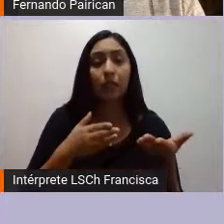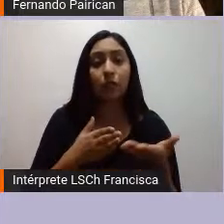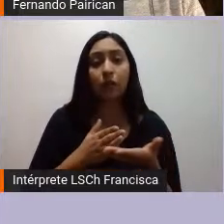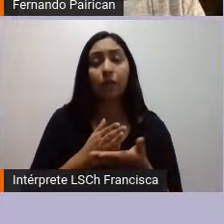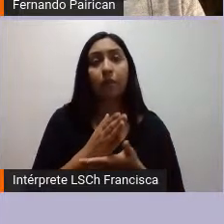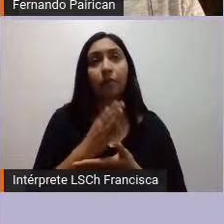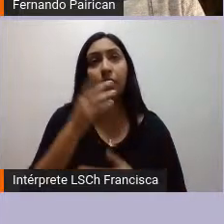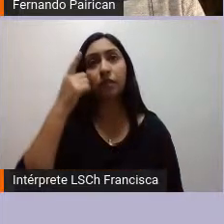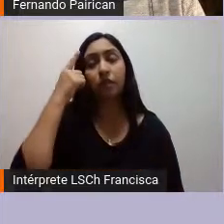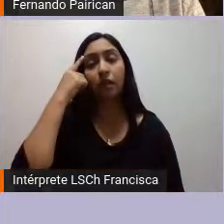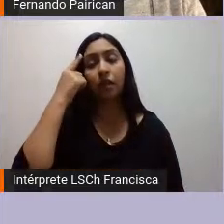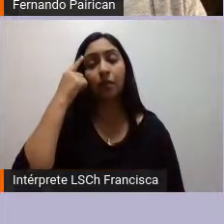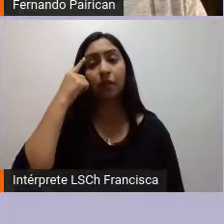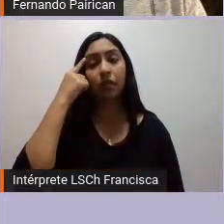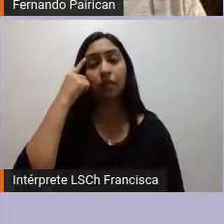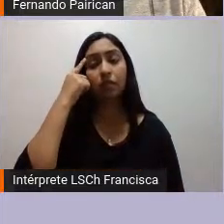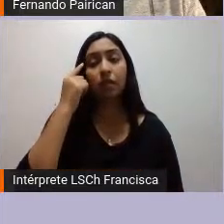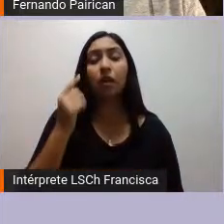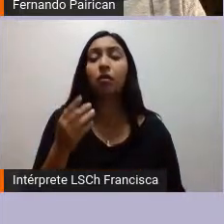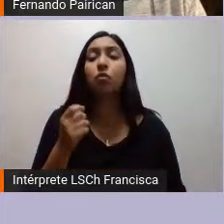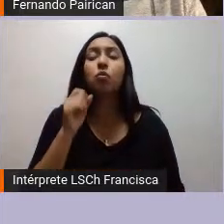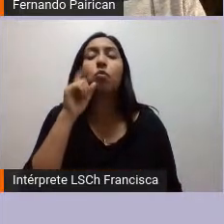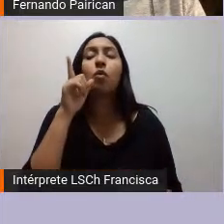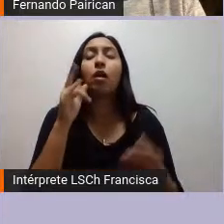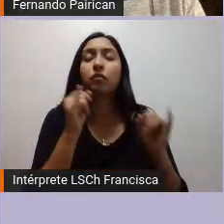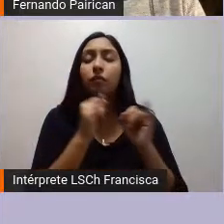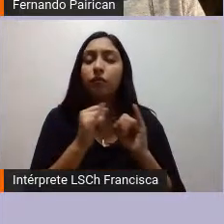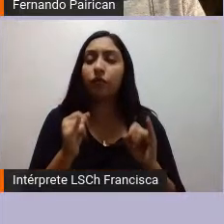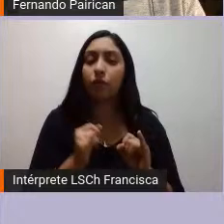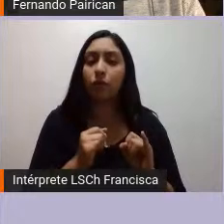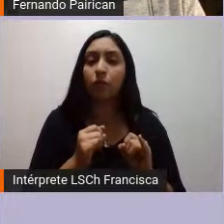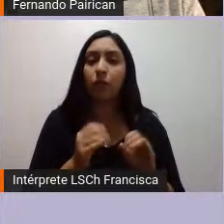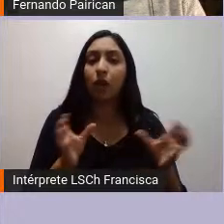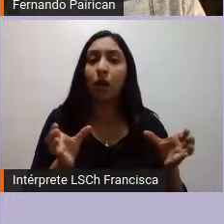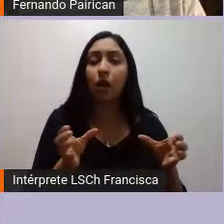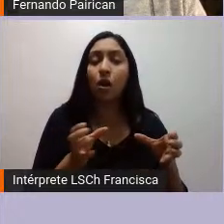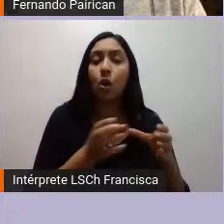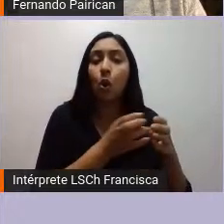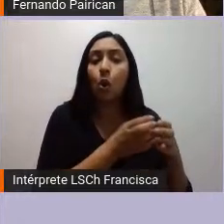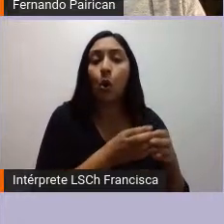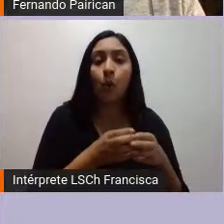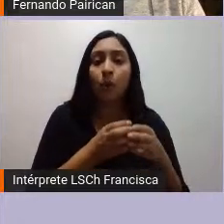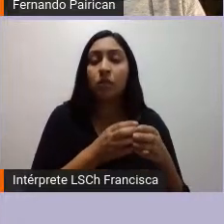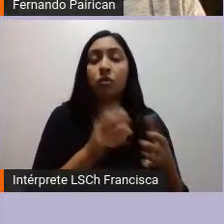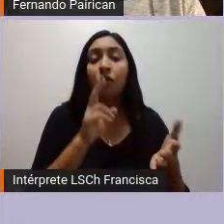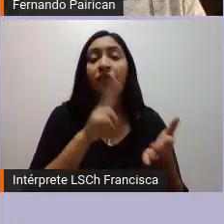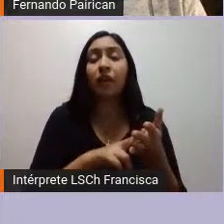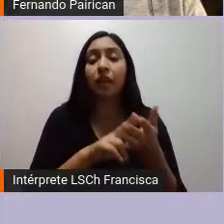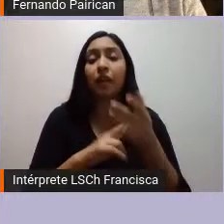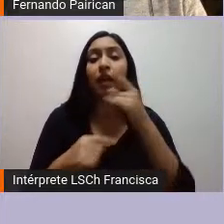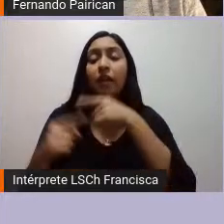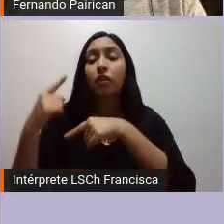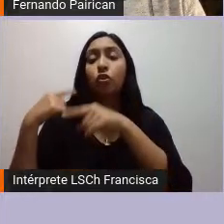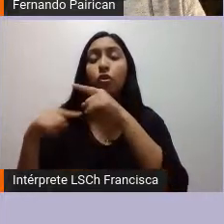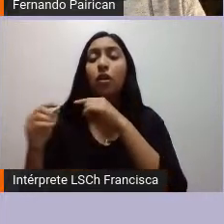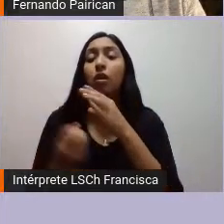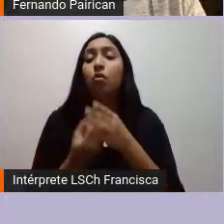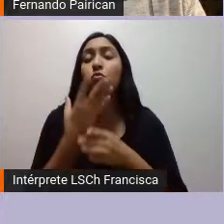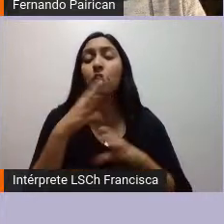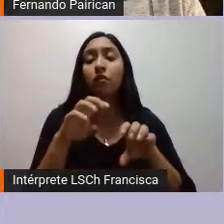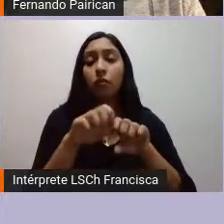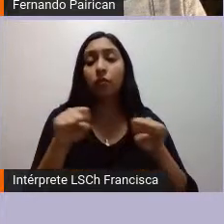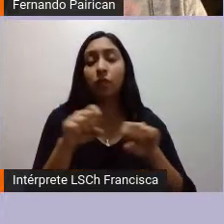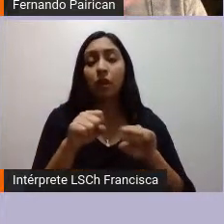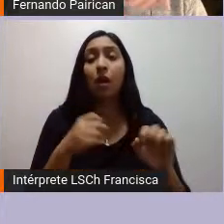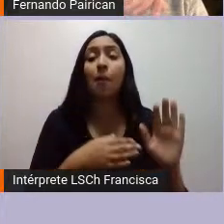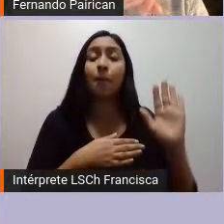que el camino debe ser una comisión de verdad histórica y nuevo trato que es una de las promesas del gobierno